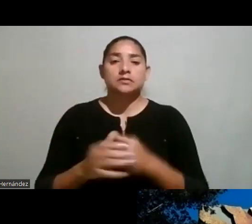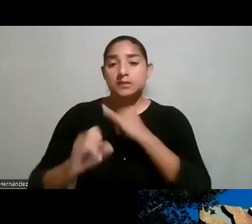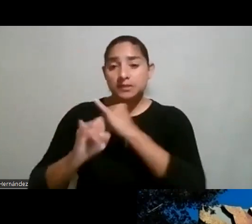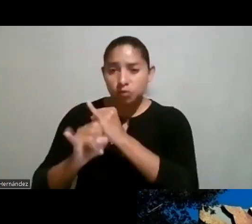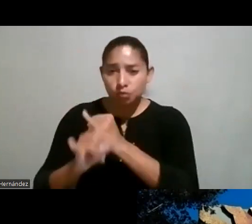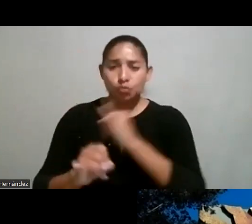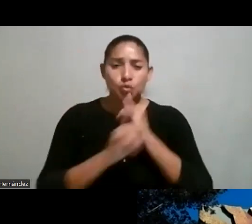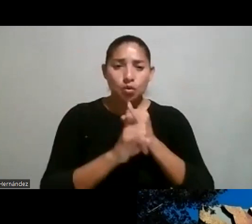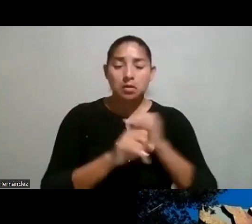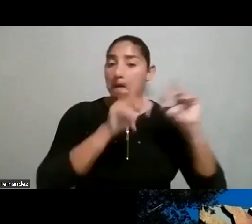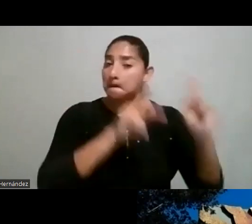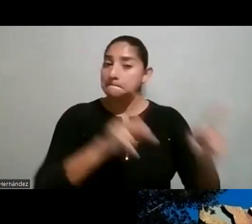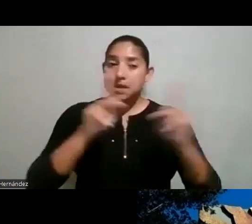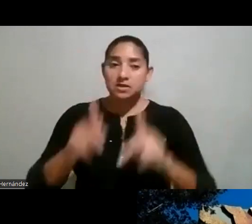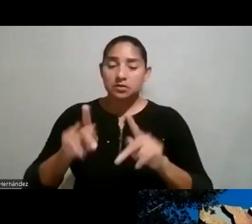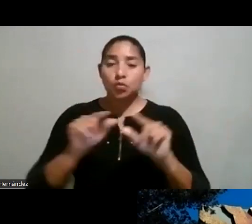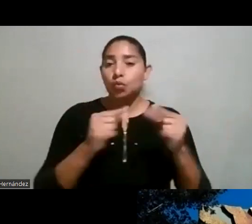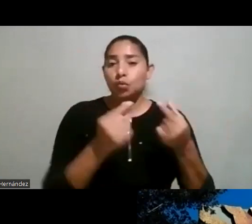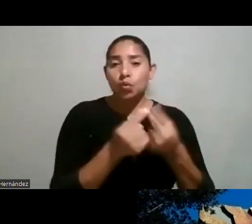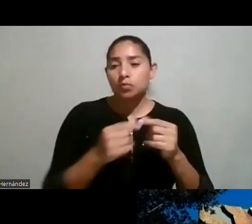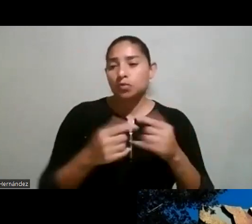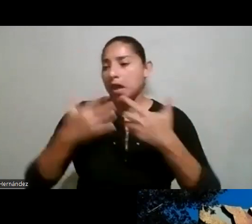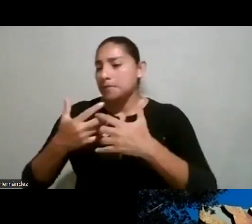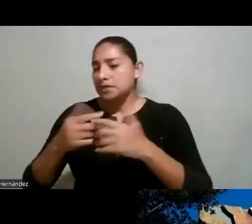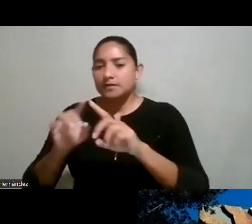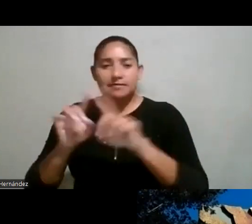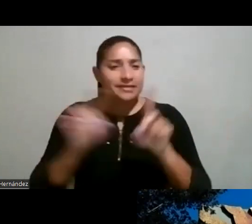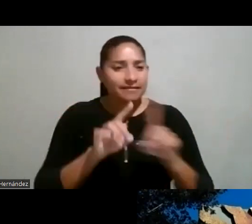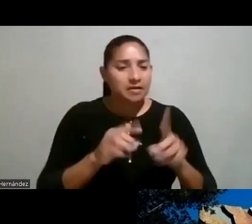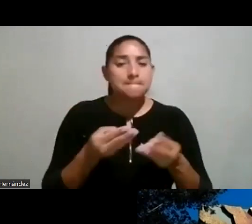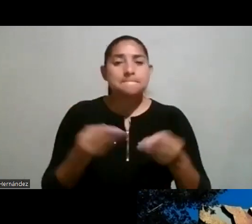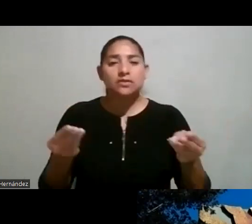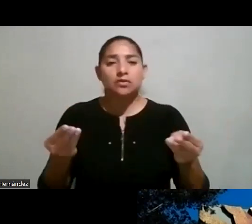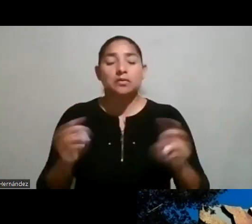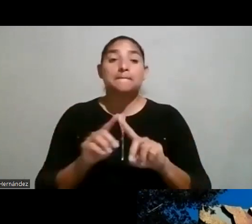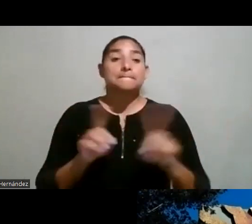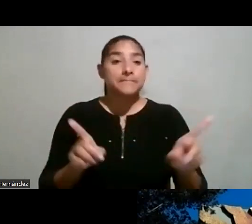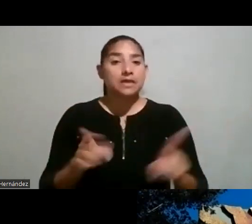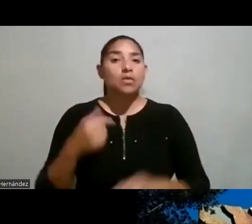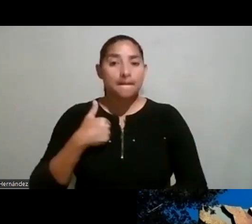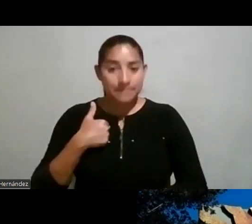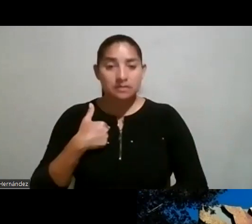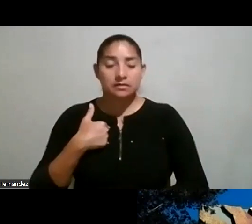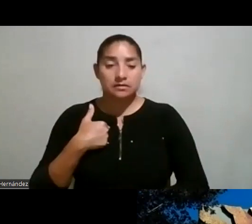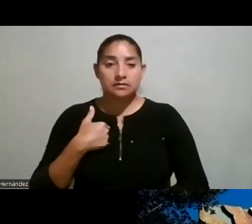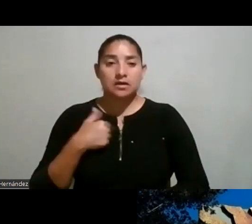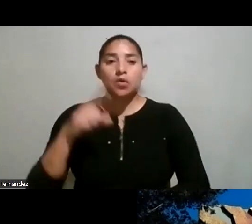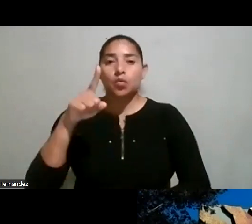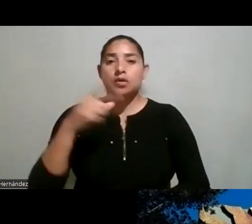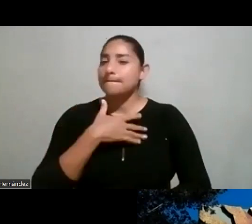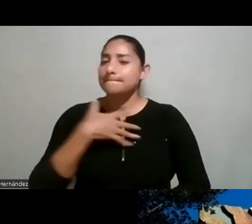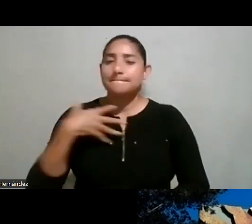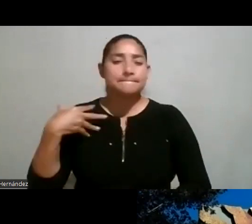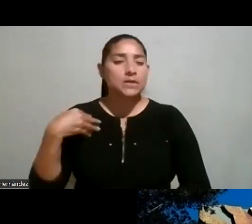instituciones o personas o grupos empresas etcétera que tienen ejemplos de metodologías pero vieran que a mí particularmente hay una cosa que me